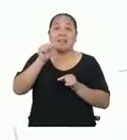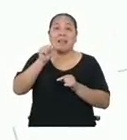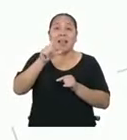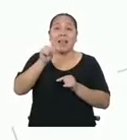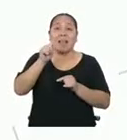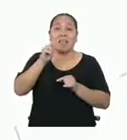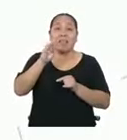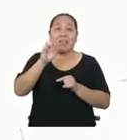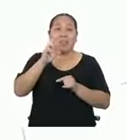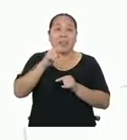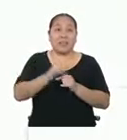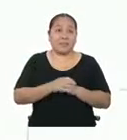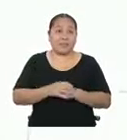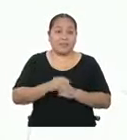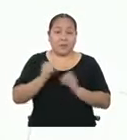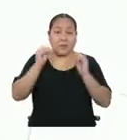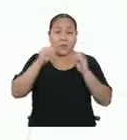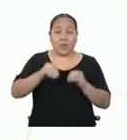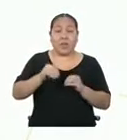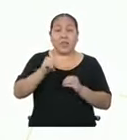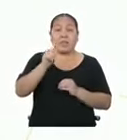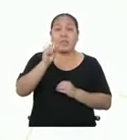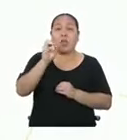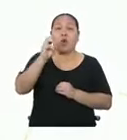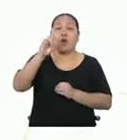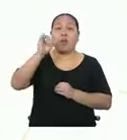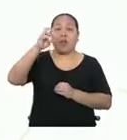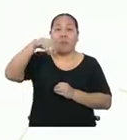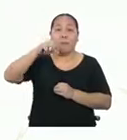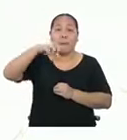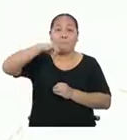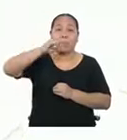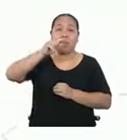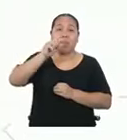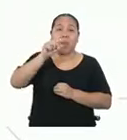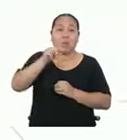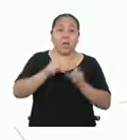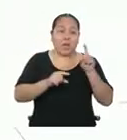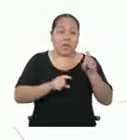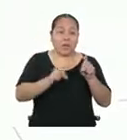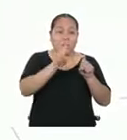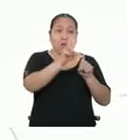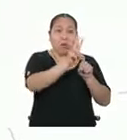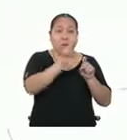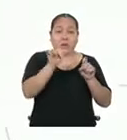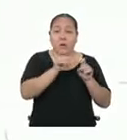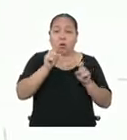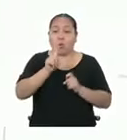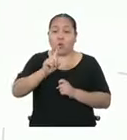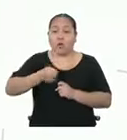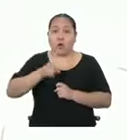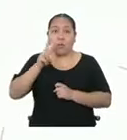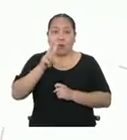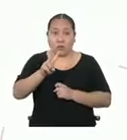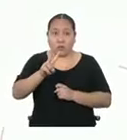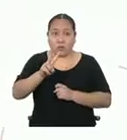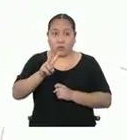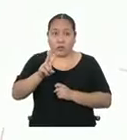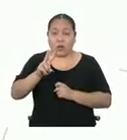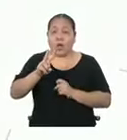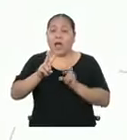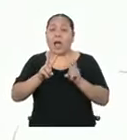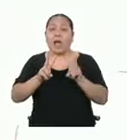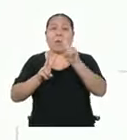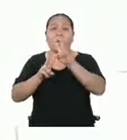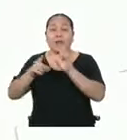Al aplicar el teorema de Pitágoras, nuevamente, tenemos que X al cuadrado es igual a uno coma dos metros